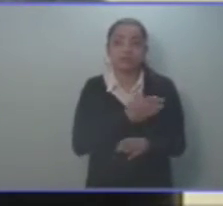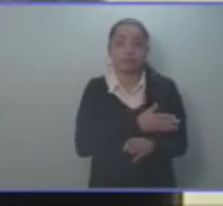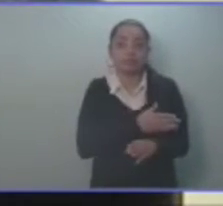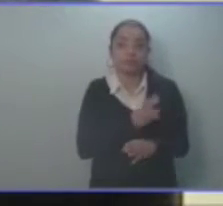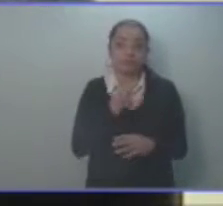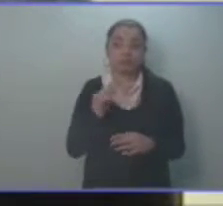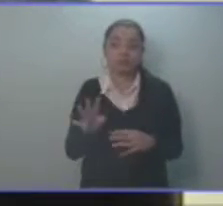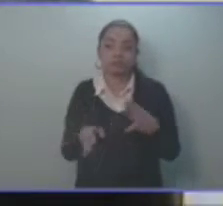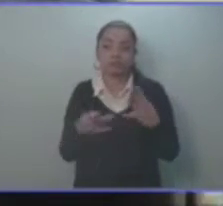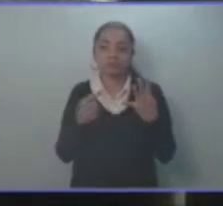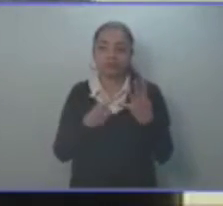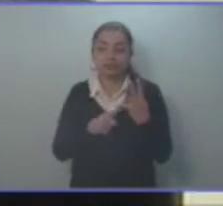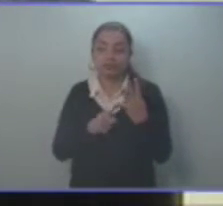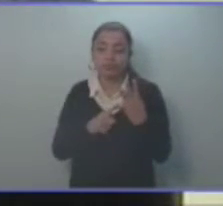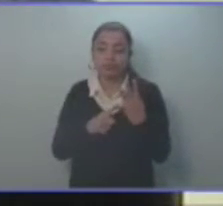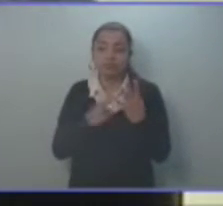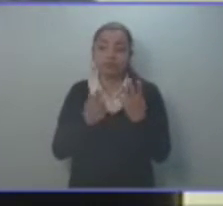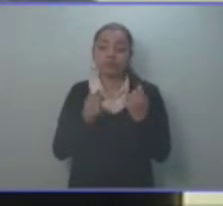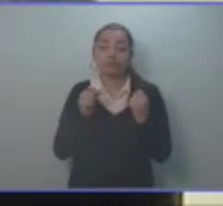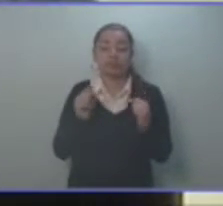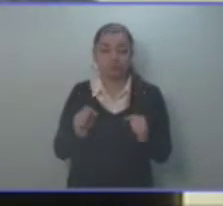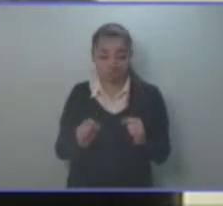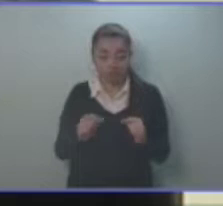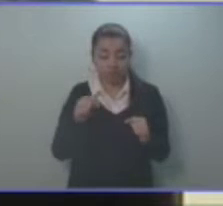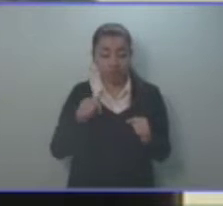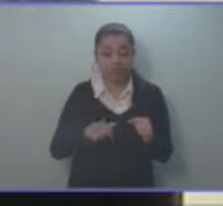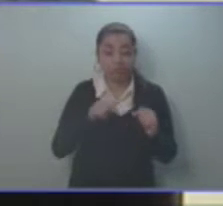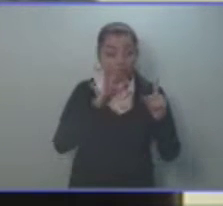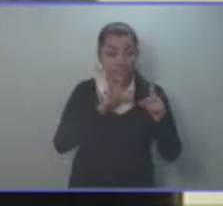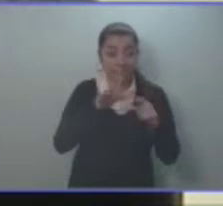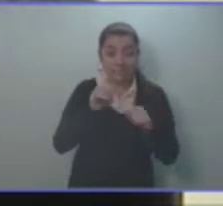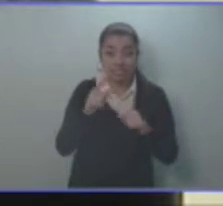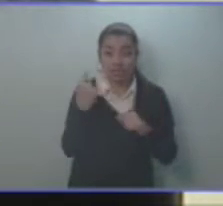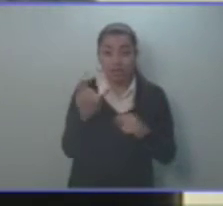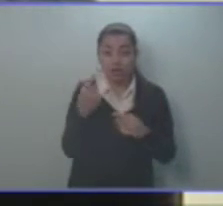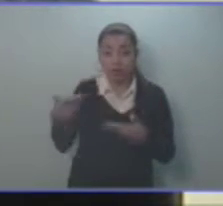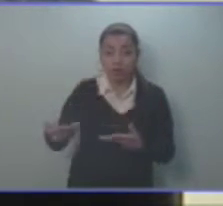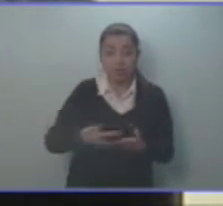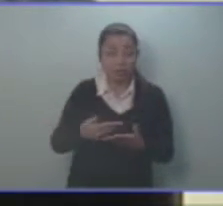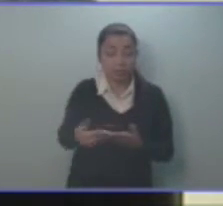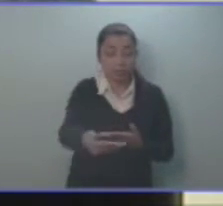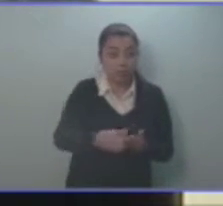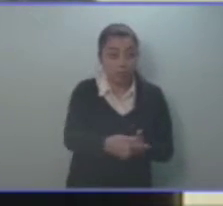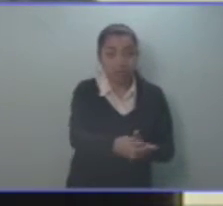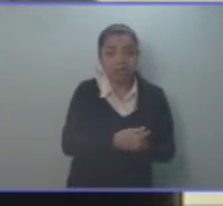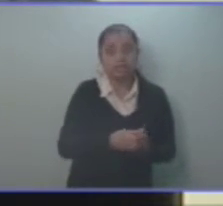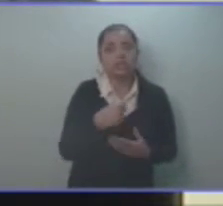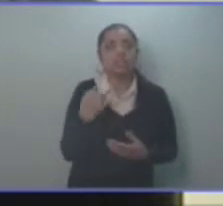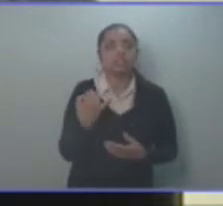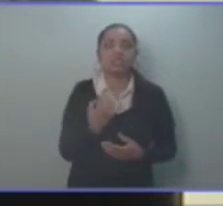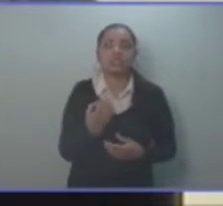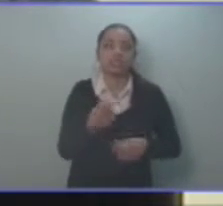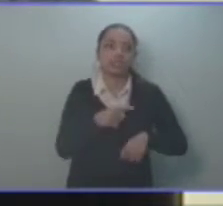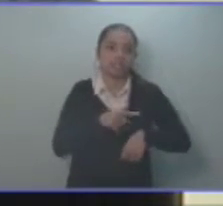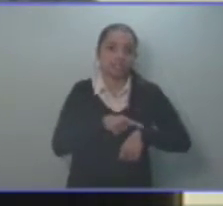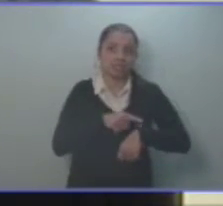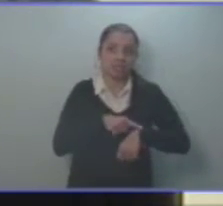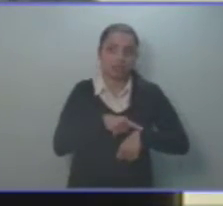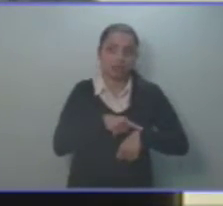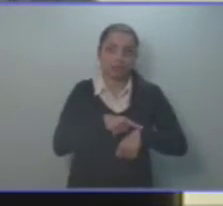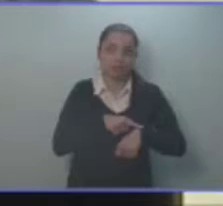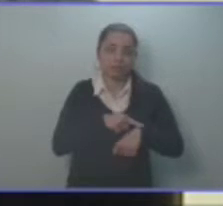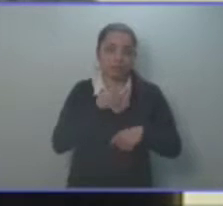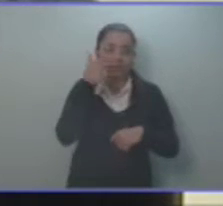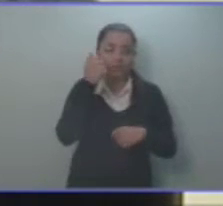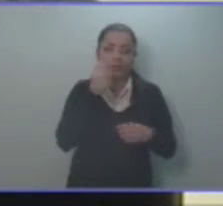numeral 4, que para dar cobertura en la totalidad de los 61 solicitudes recibidas, se requiere extender el periodo para efectuar